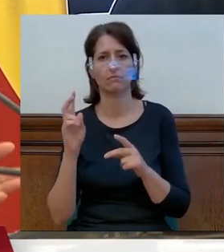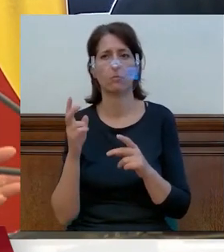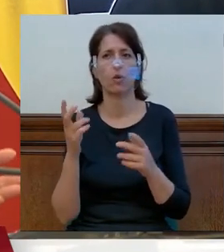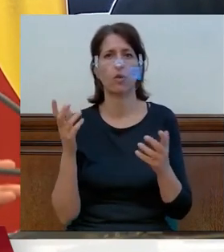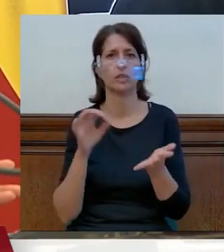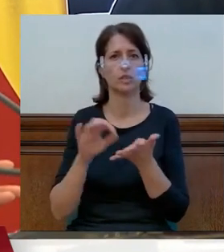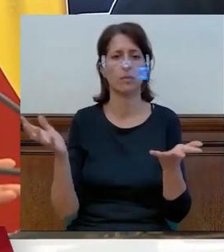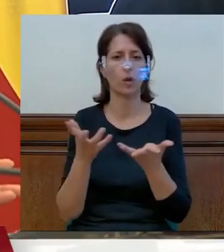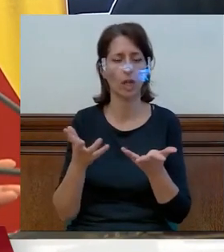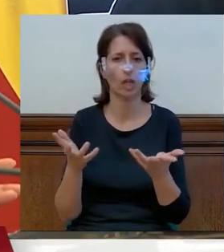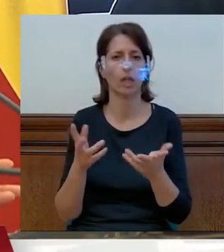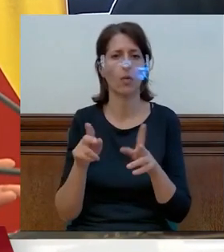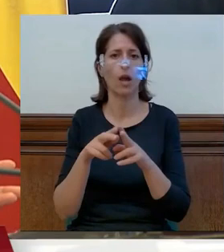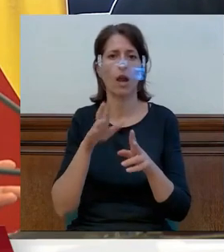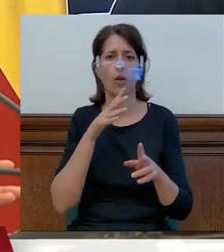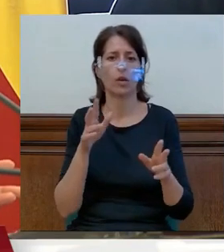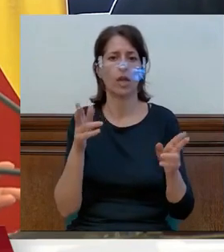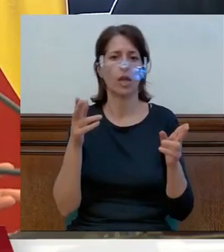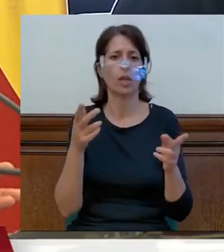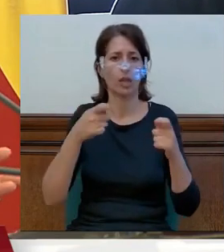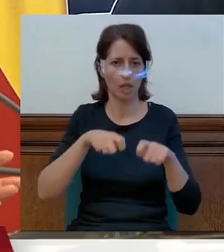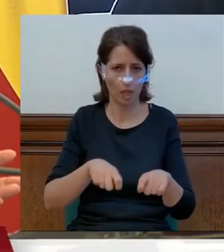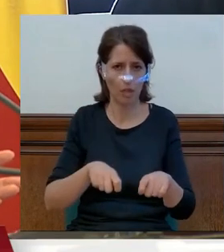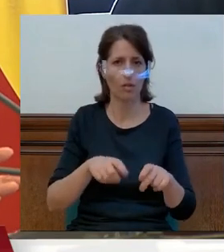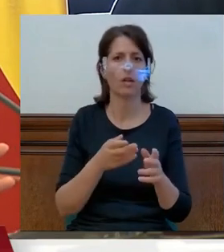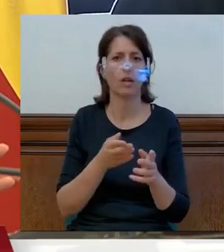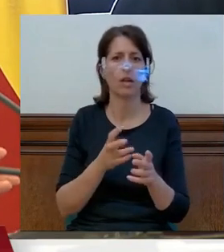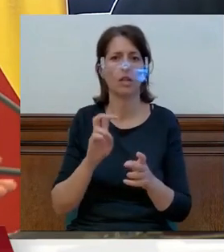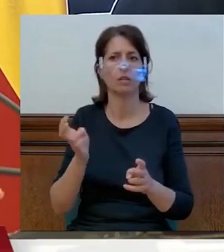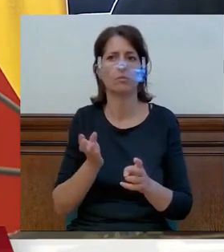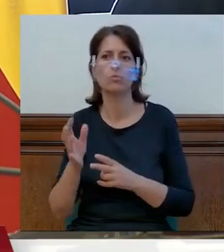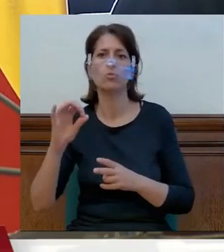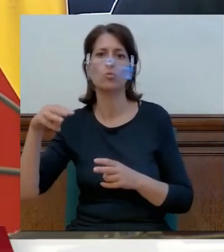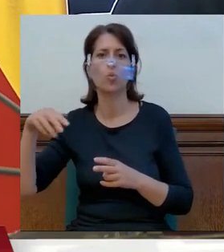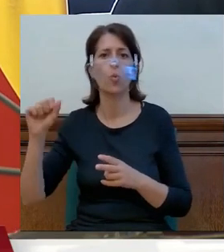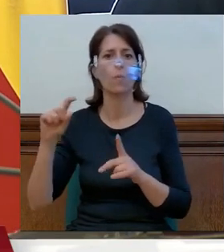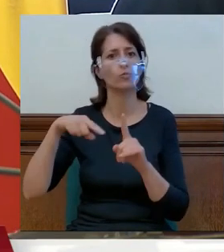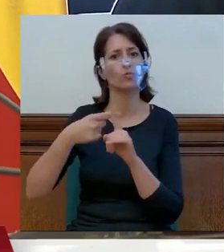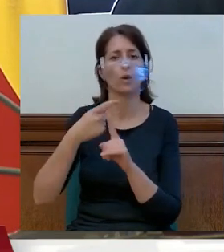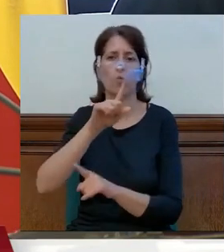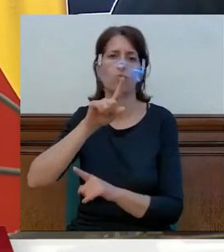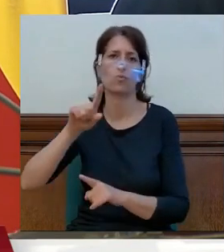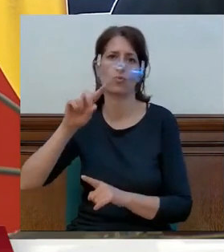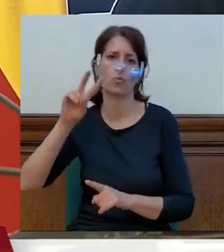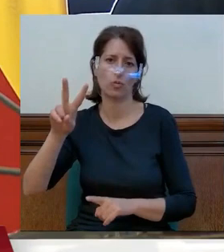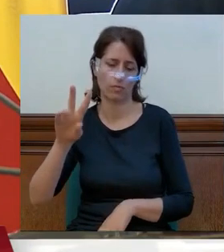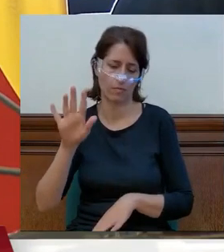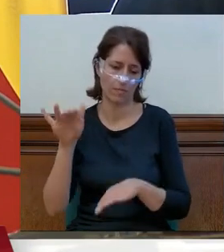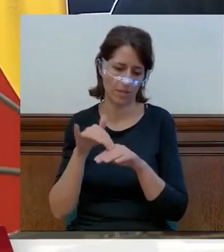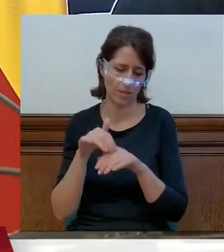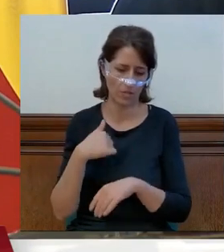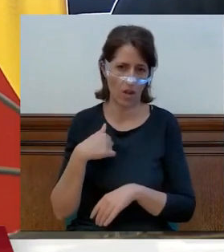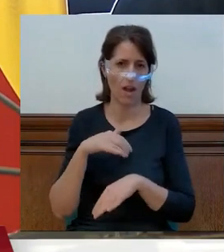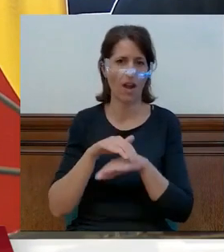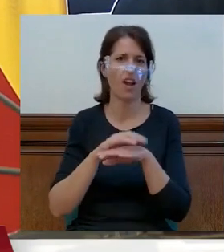SWAP que están cerrados, que tenemos como alternativa al SUMA 112? Bueno, tengo una amiga médica del